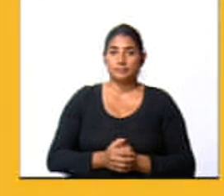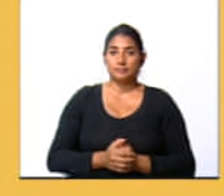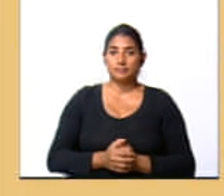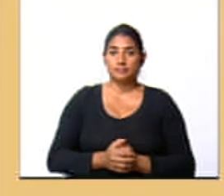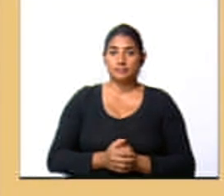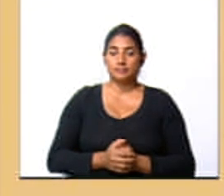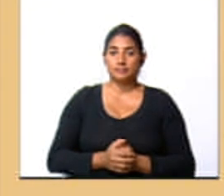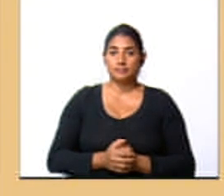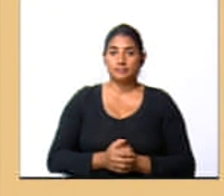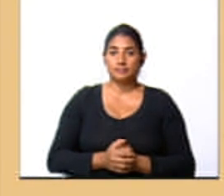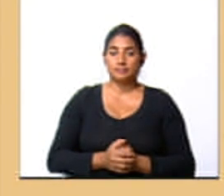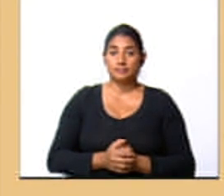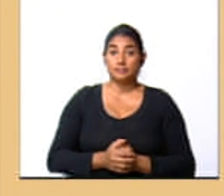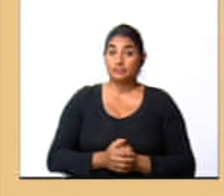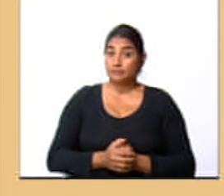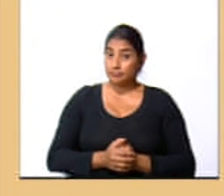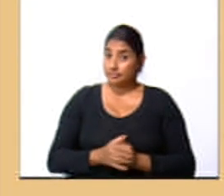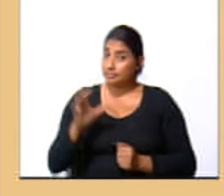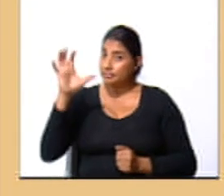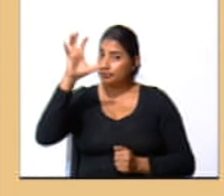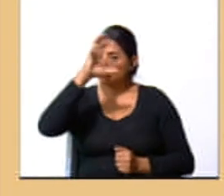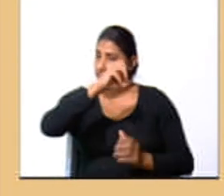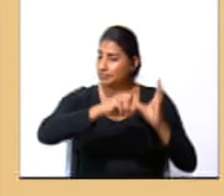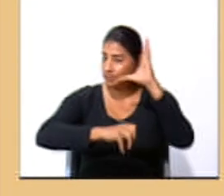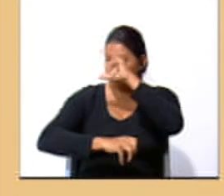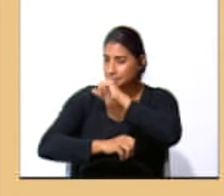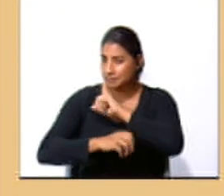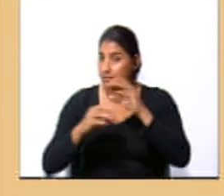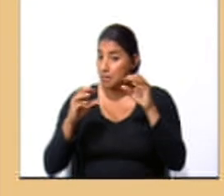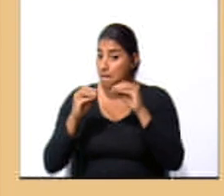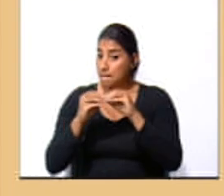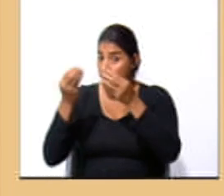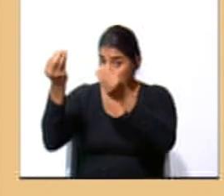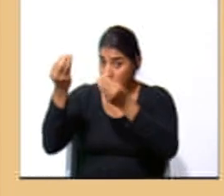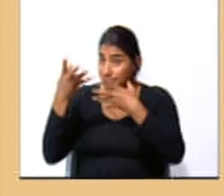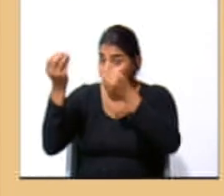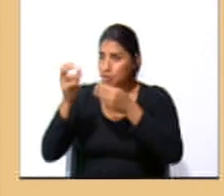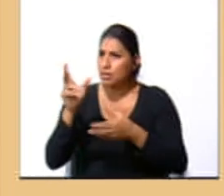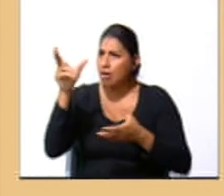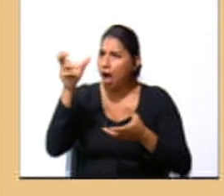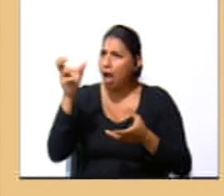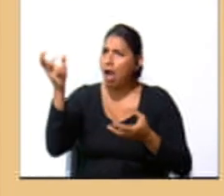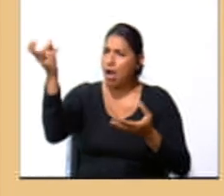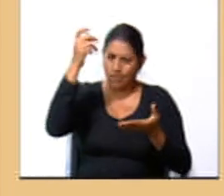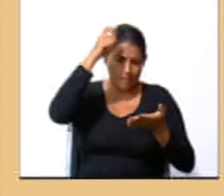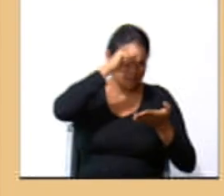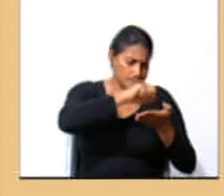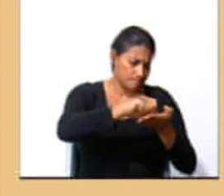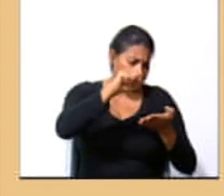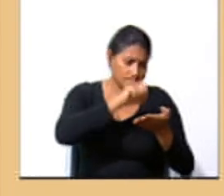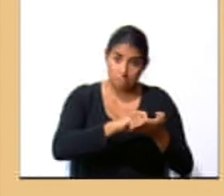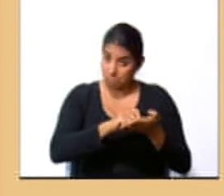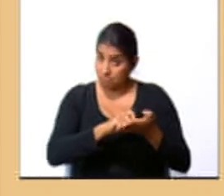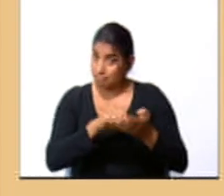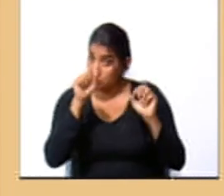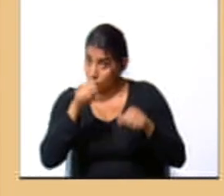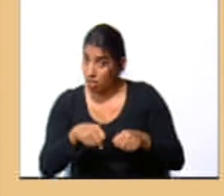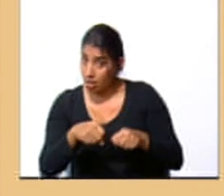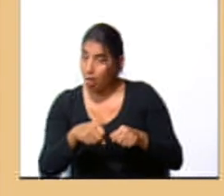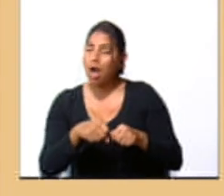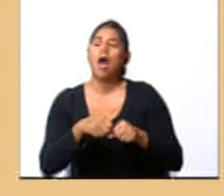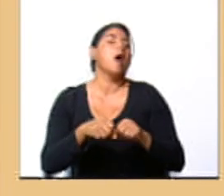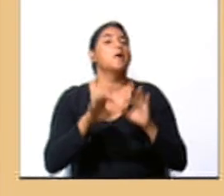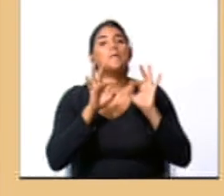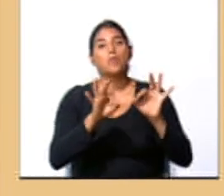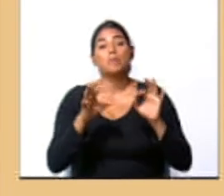Teatro Nacional ¿Lograron obtener nuevos apuntes, nueva información? Muy bien, con